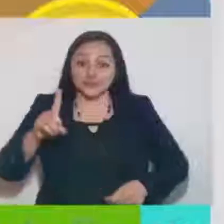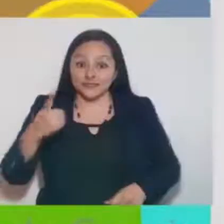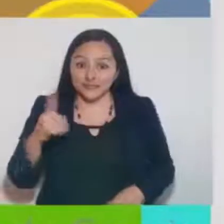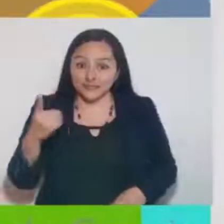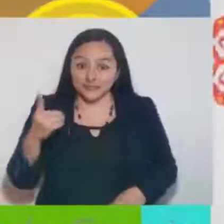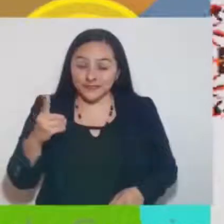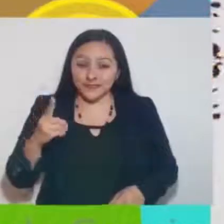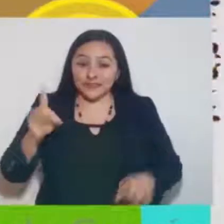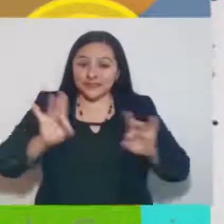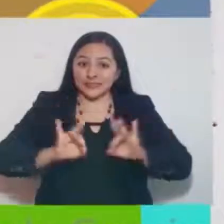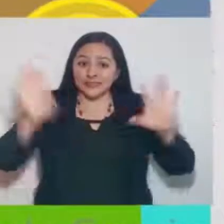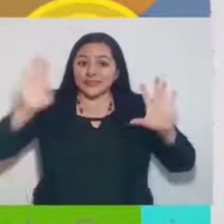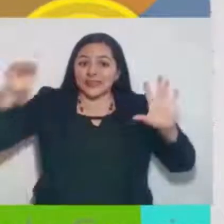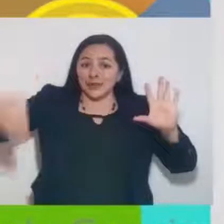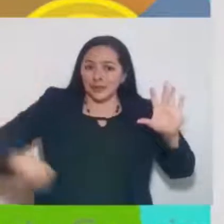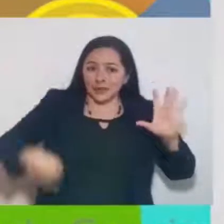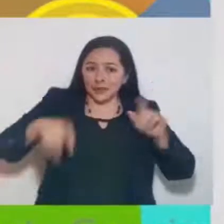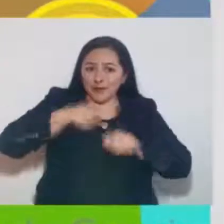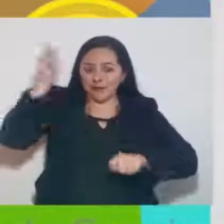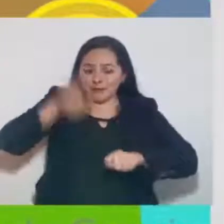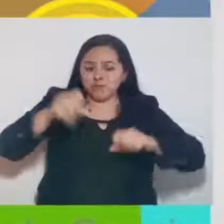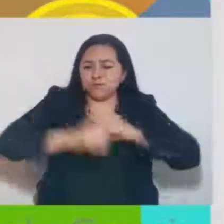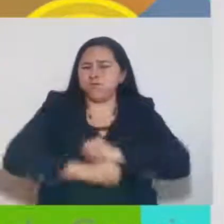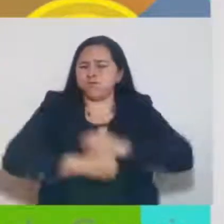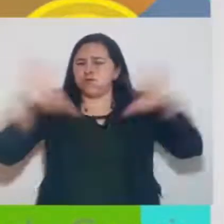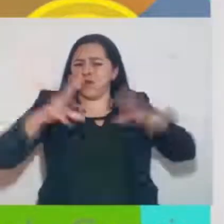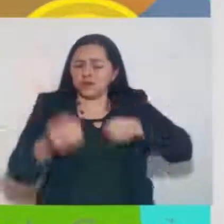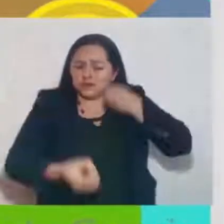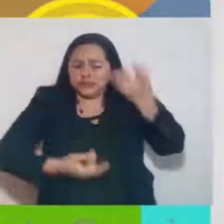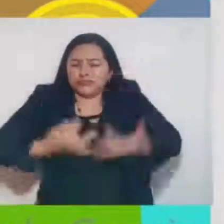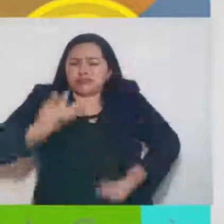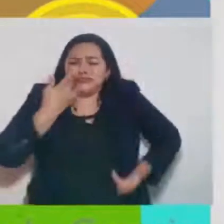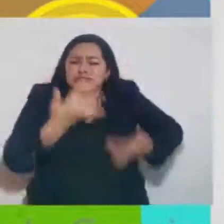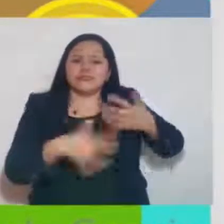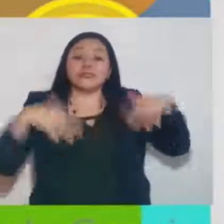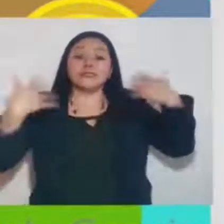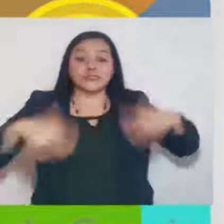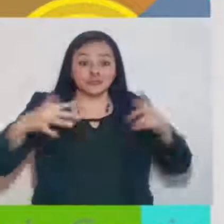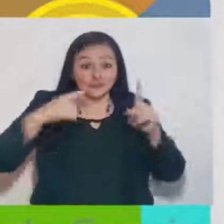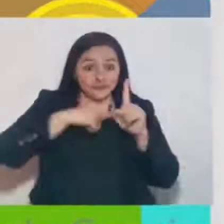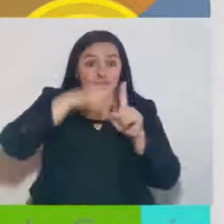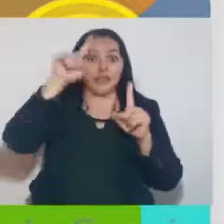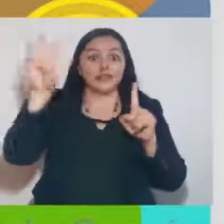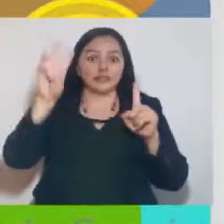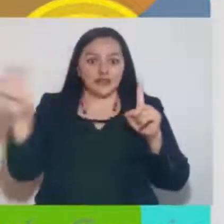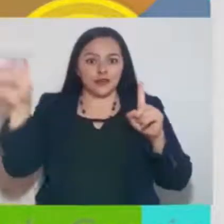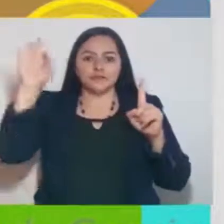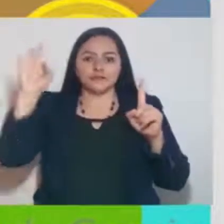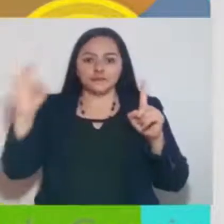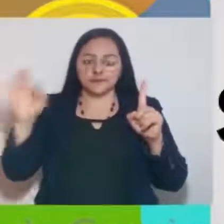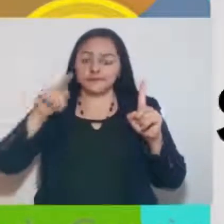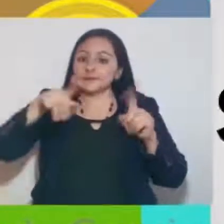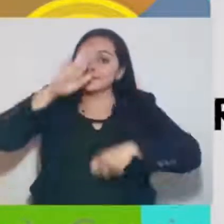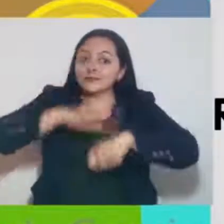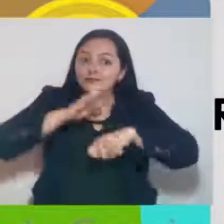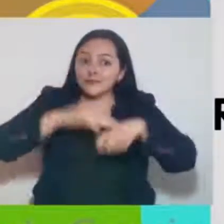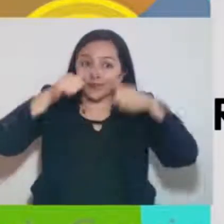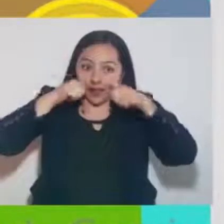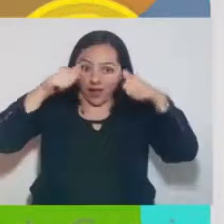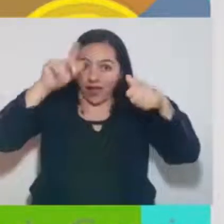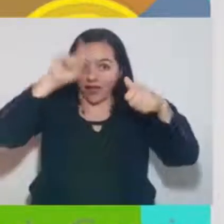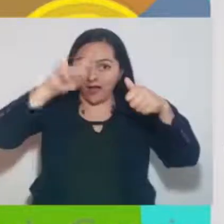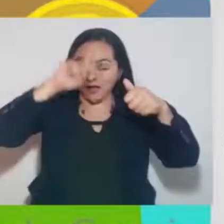En diciembre, los accidentes por quemaduras ocasionadas por juegos pirotécnicos aumentan un 300%. Sigue las siguientes